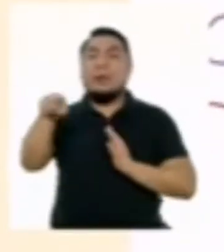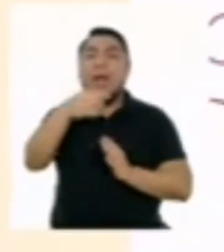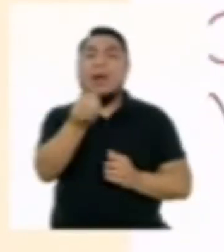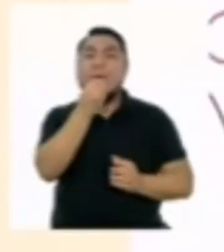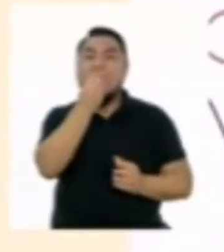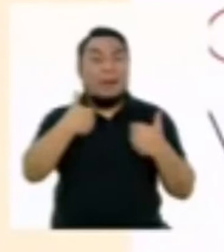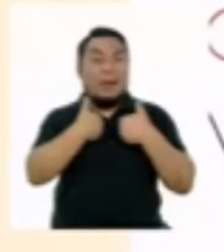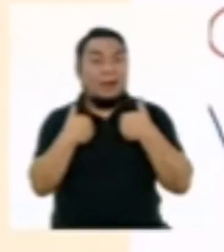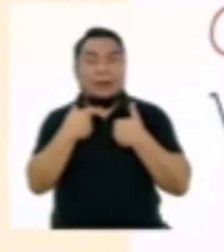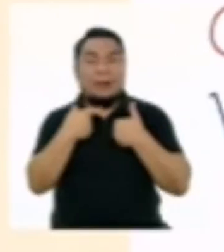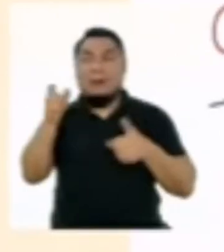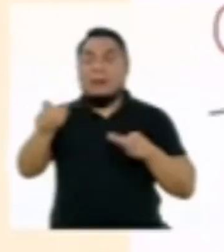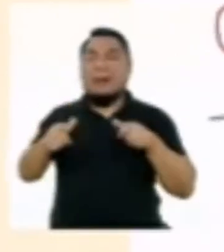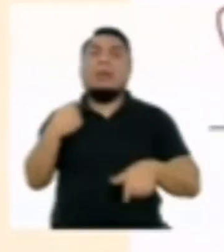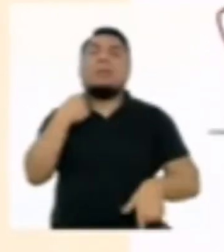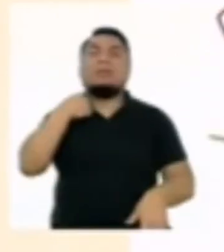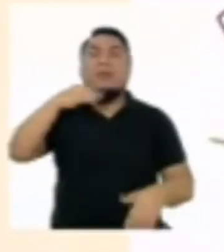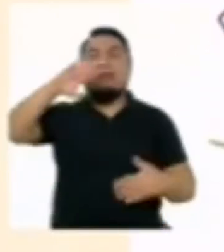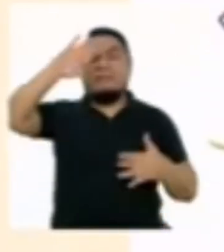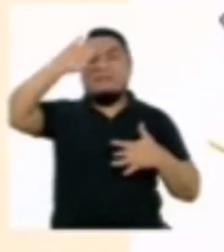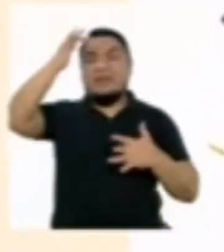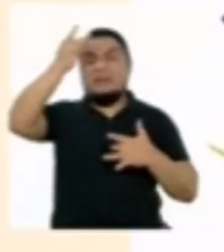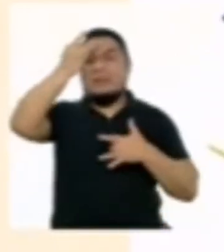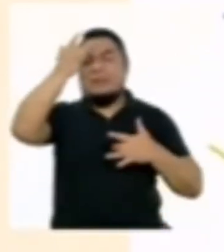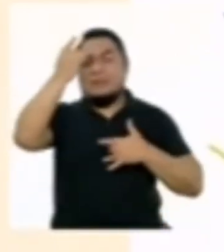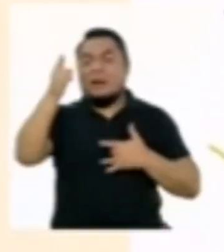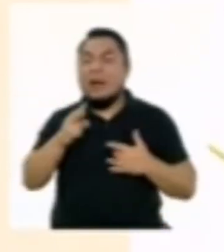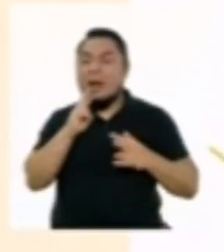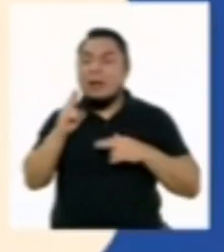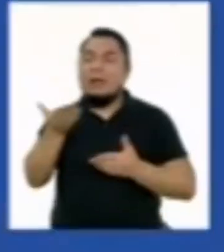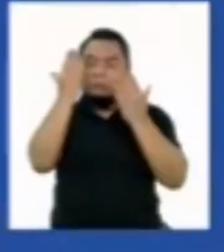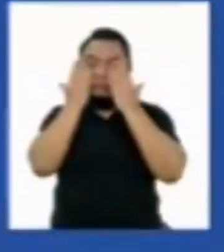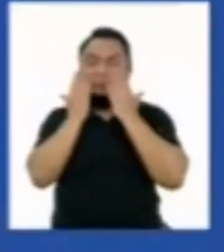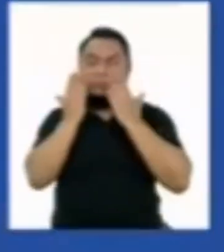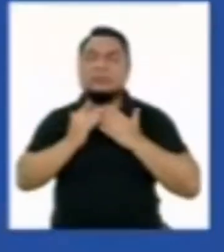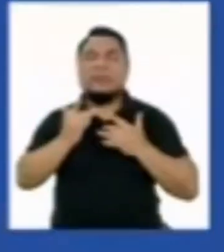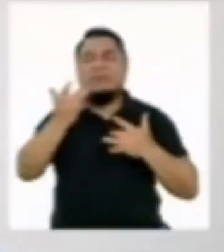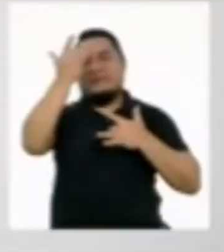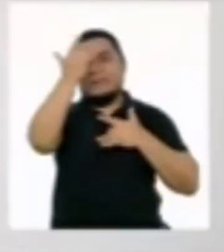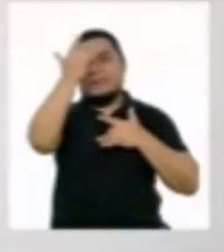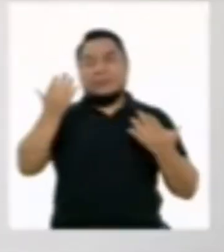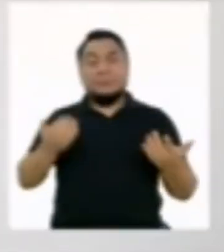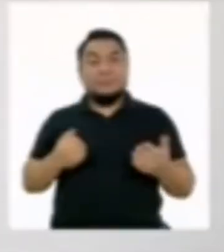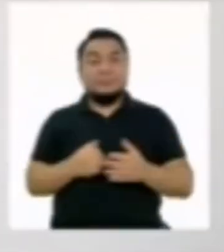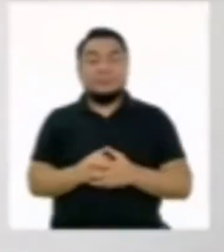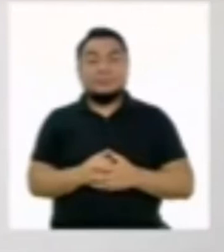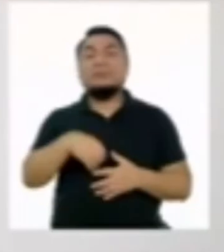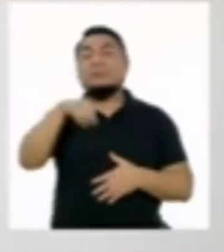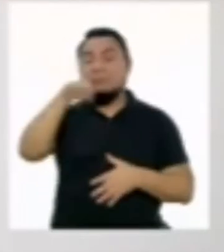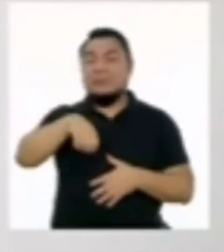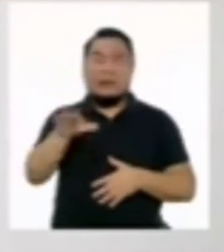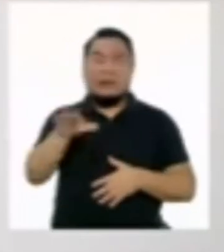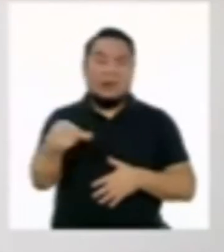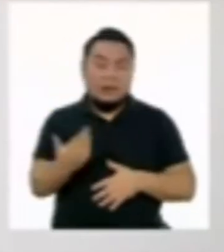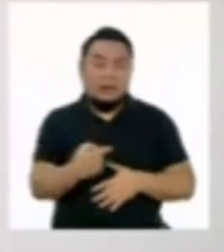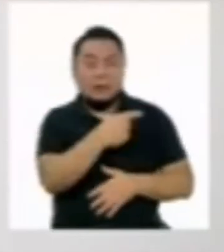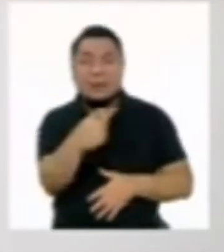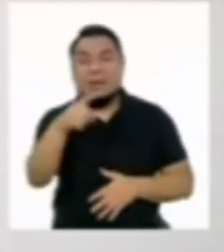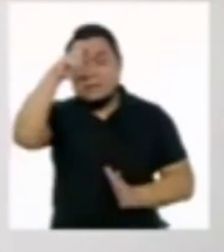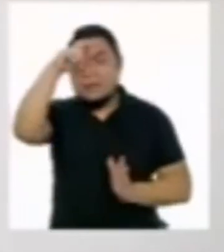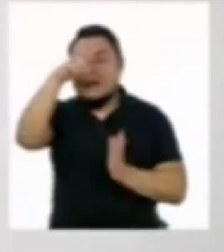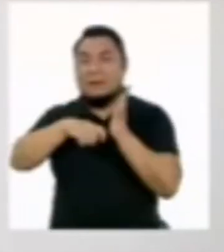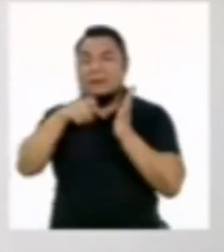animales o que usan el agua para tomar o asearse. Si bien es cierto que existe una